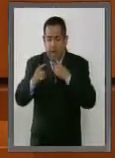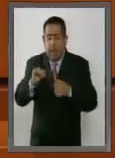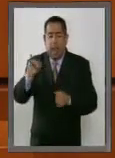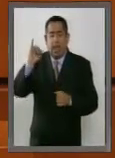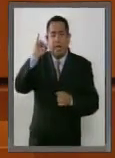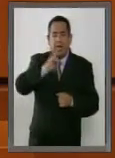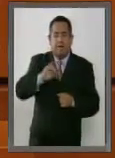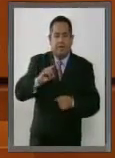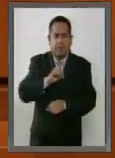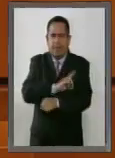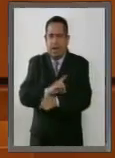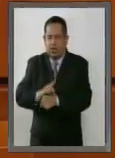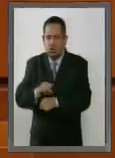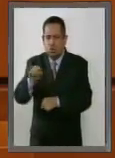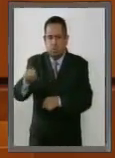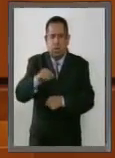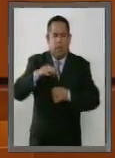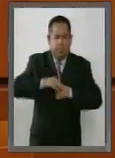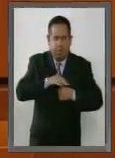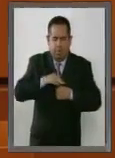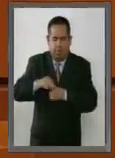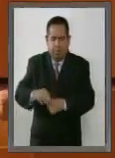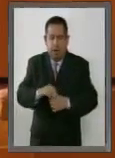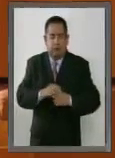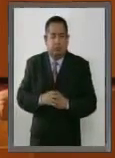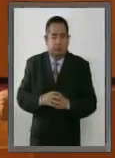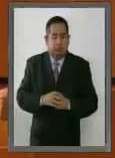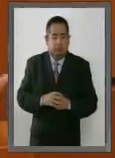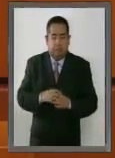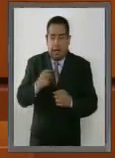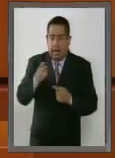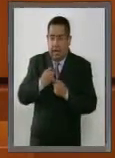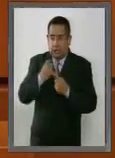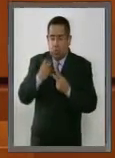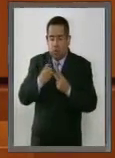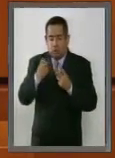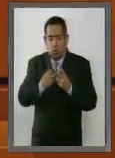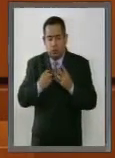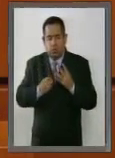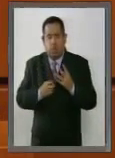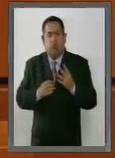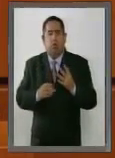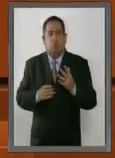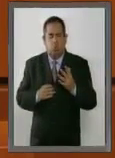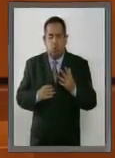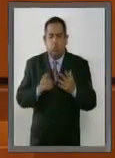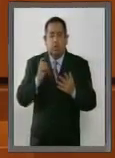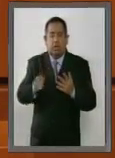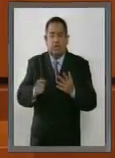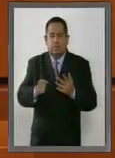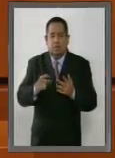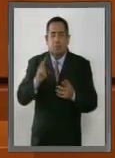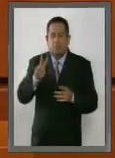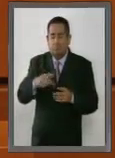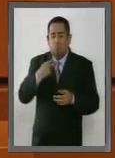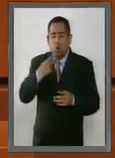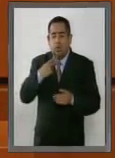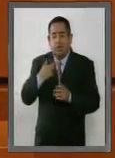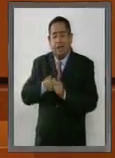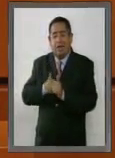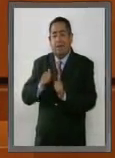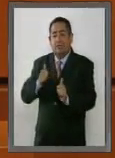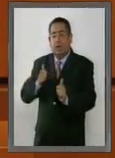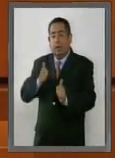jefes delegacionales. Estos hechos nos confirman el retraso político y